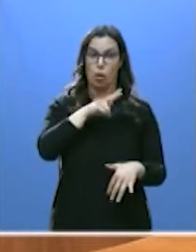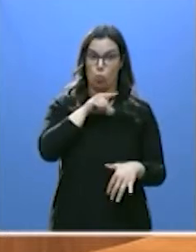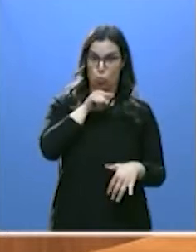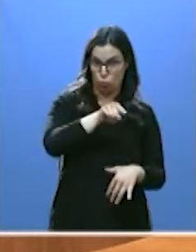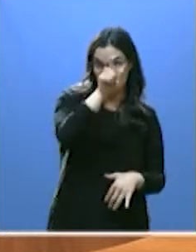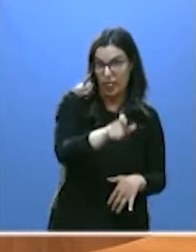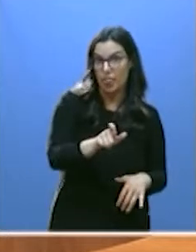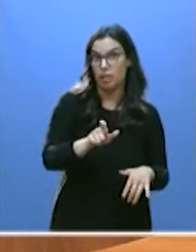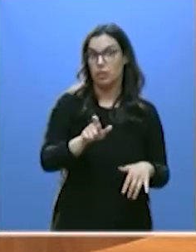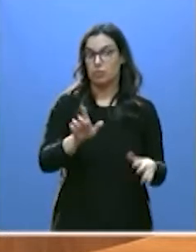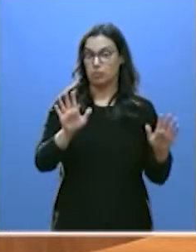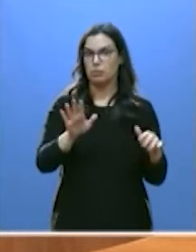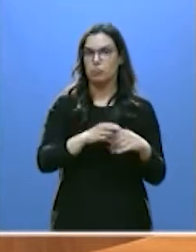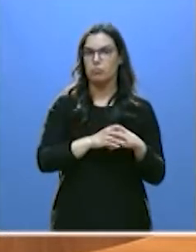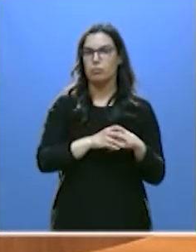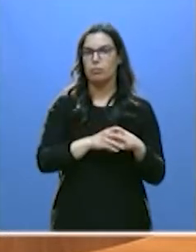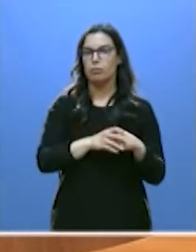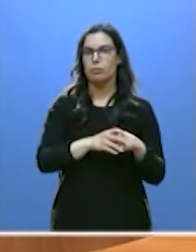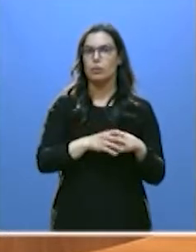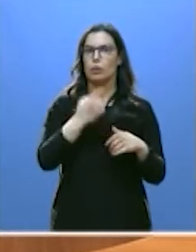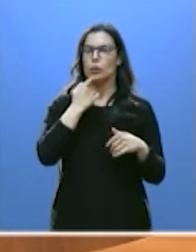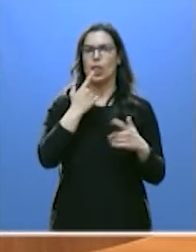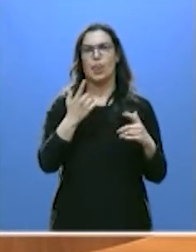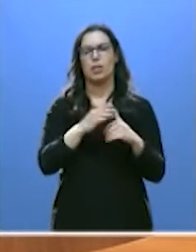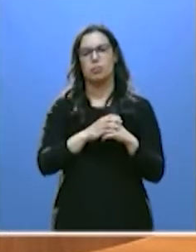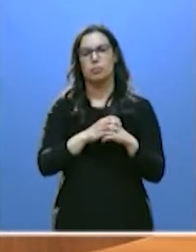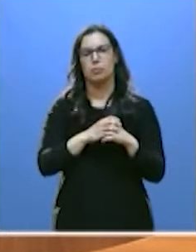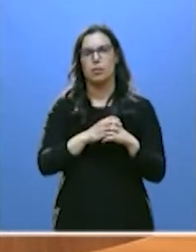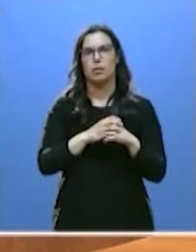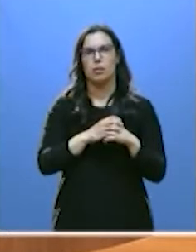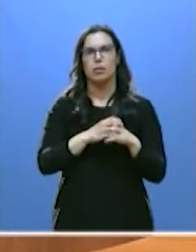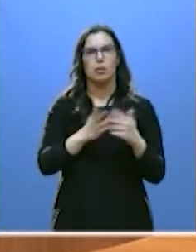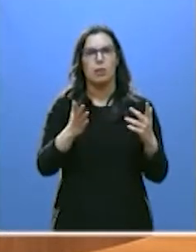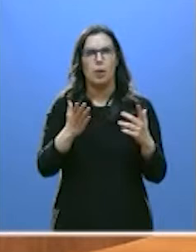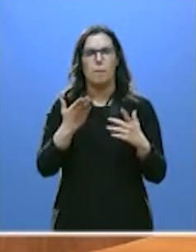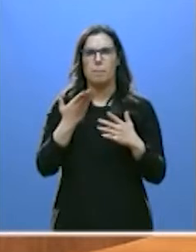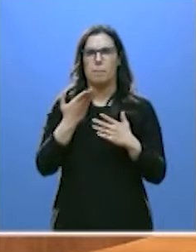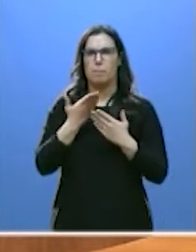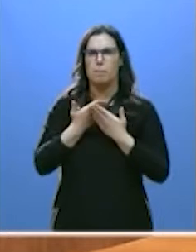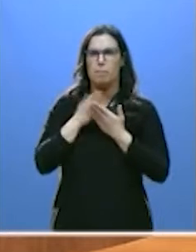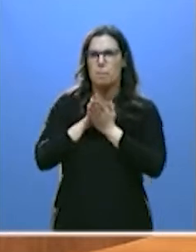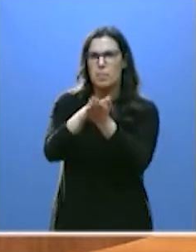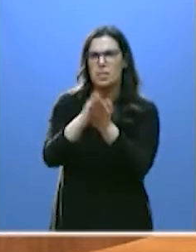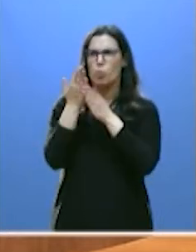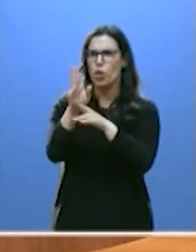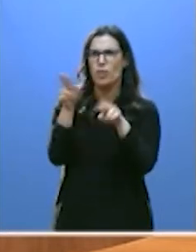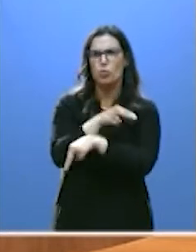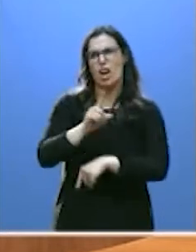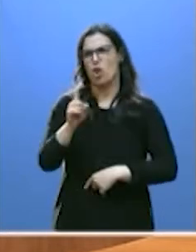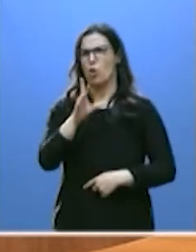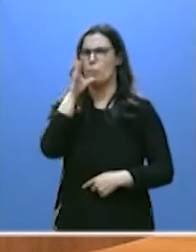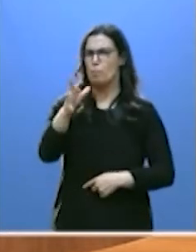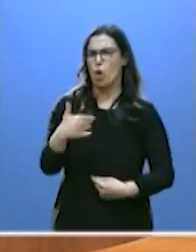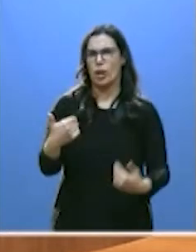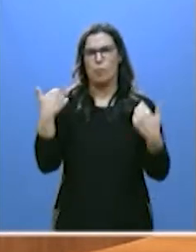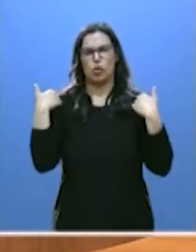niega en todo momento, por ser un acto de irresponsabilidad, la posibilidad de presentar una moción de censura. En